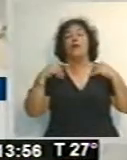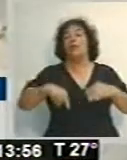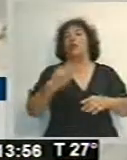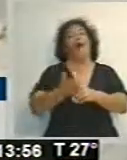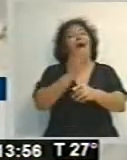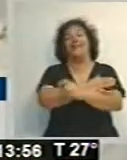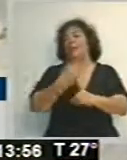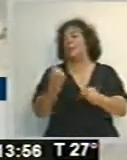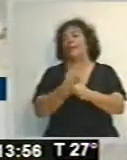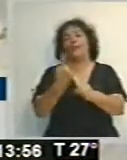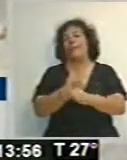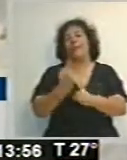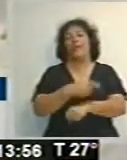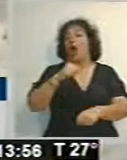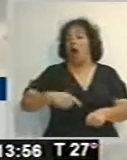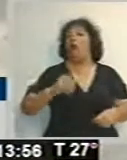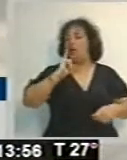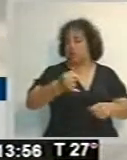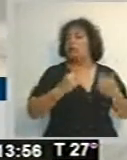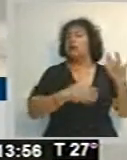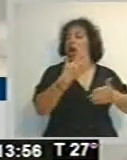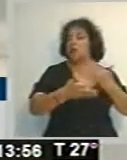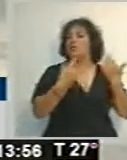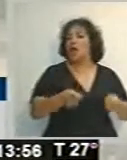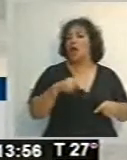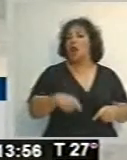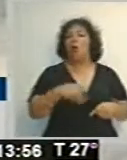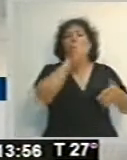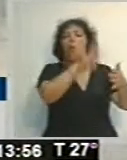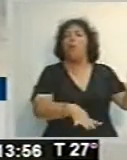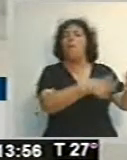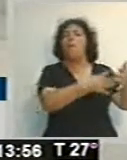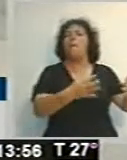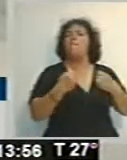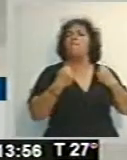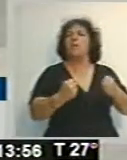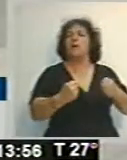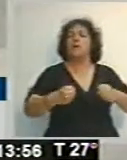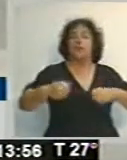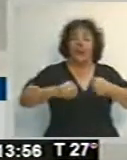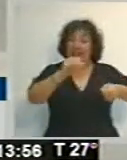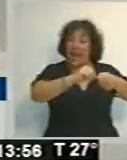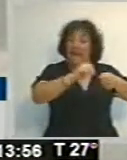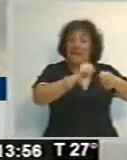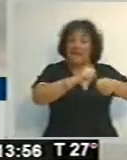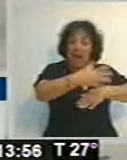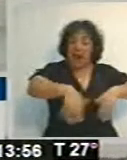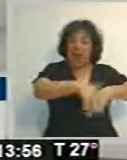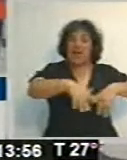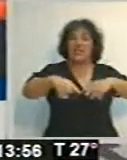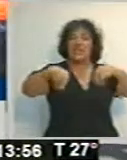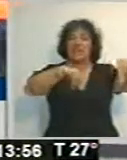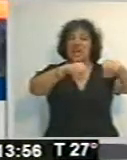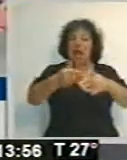antes, ahora se lo va a hacer, un plan fuerte de bacheo, de enripiado, de